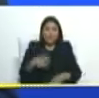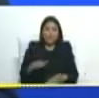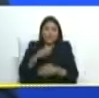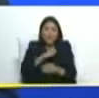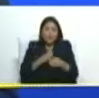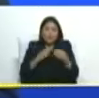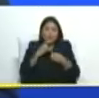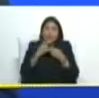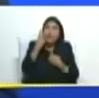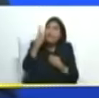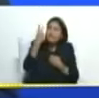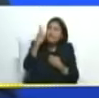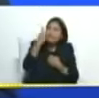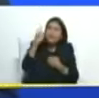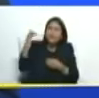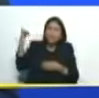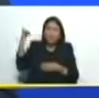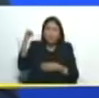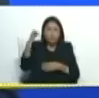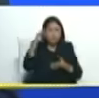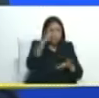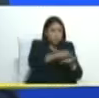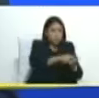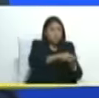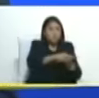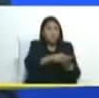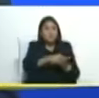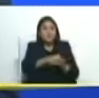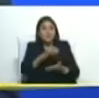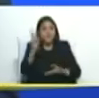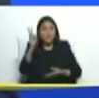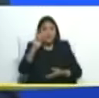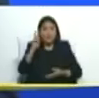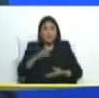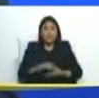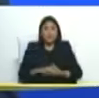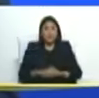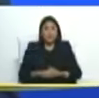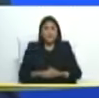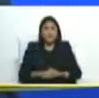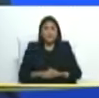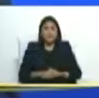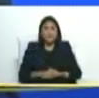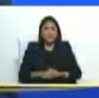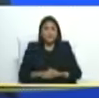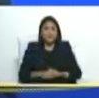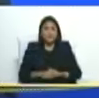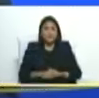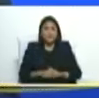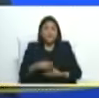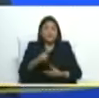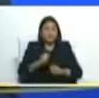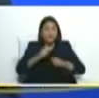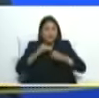subcoy llevándonos seguros por los aires venezolanos y que mensaje tan poderoso